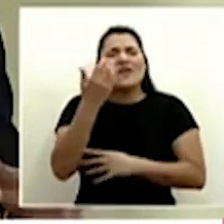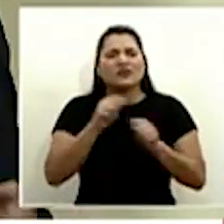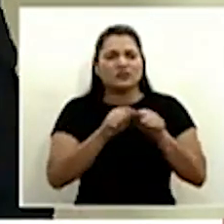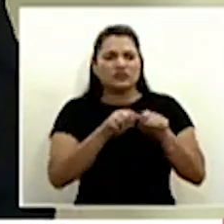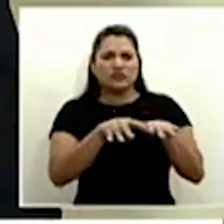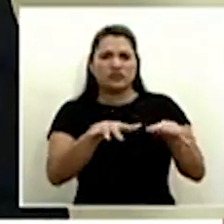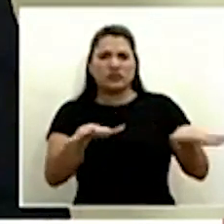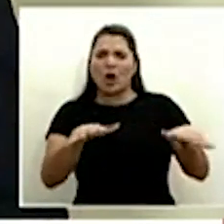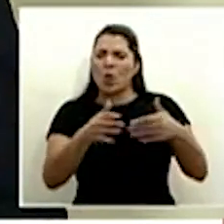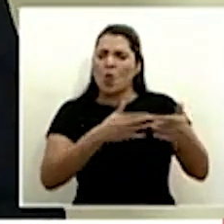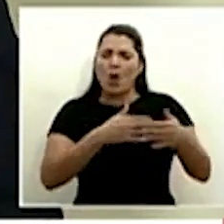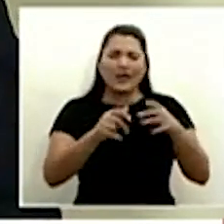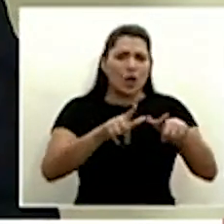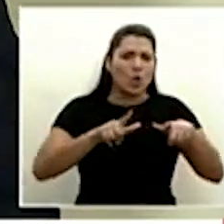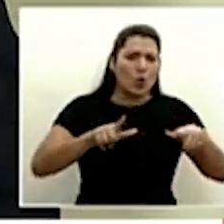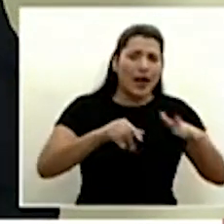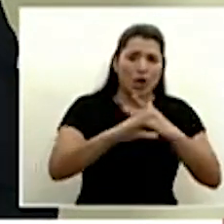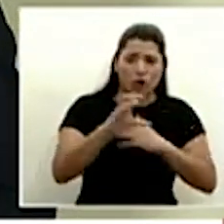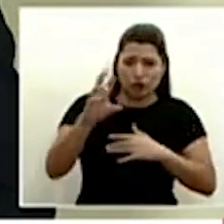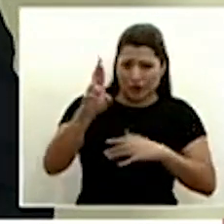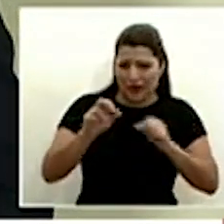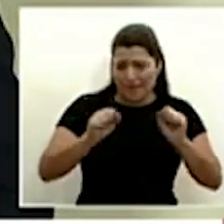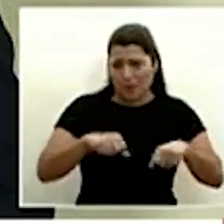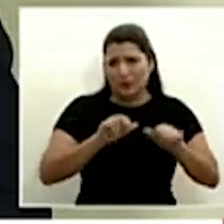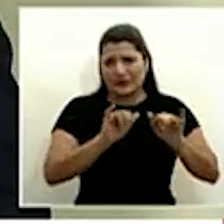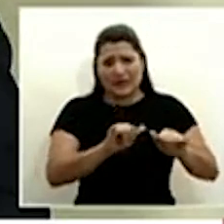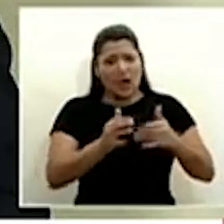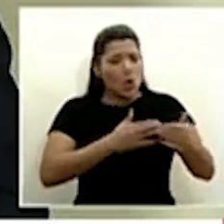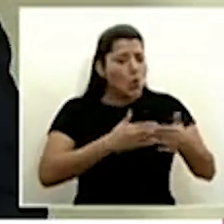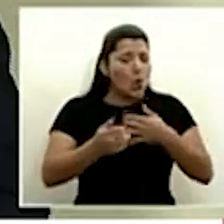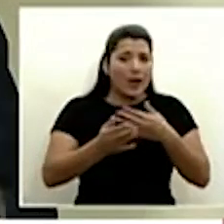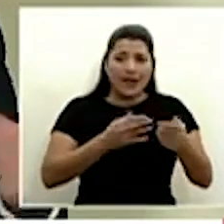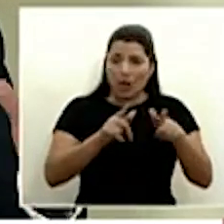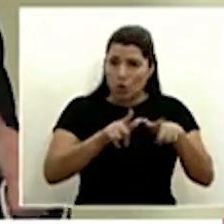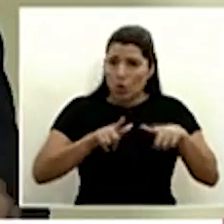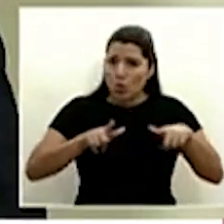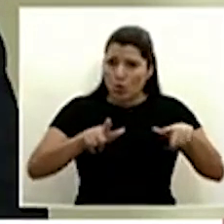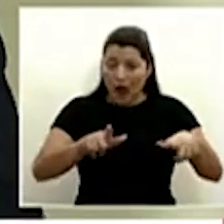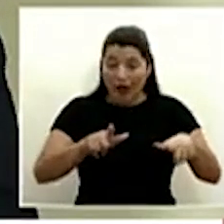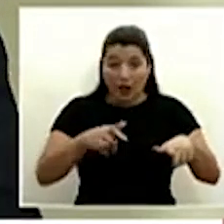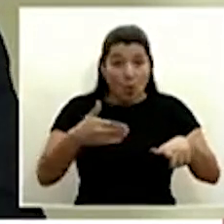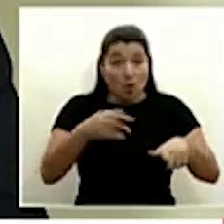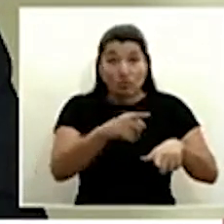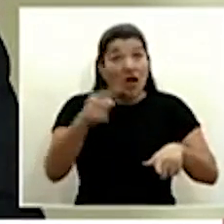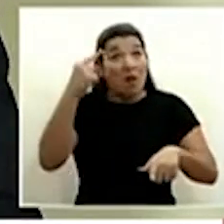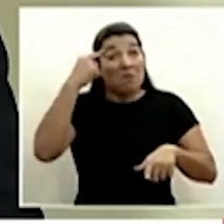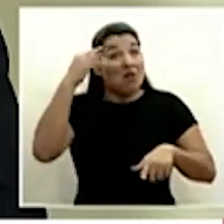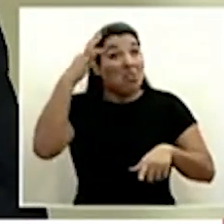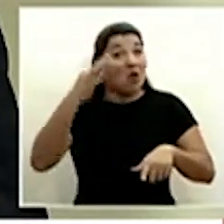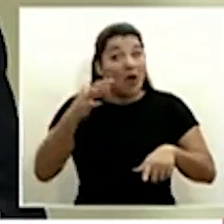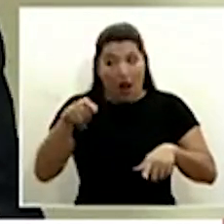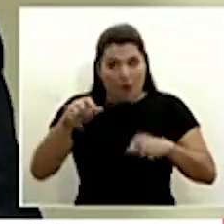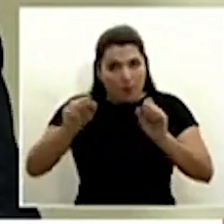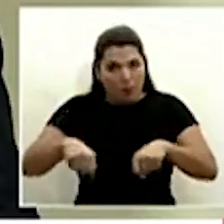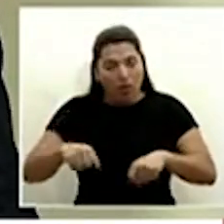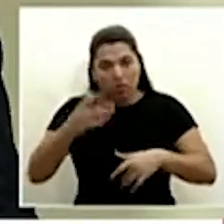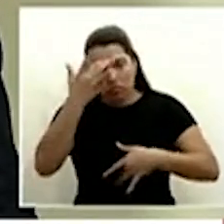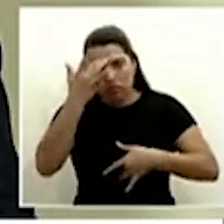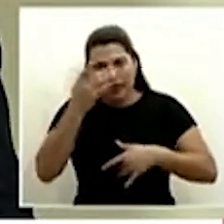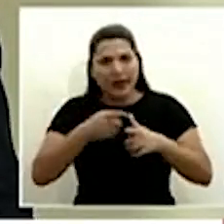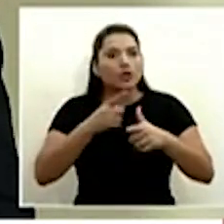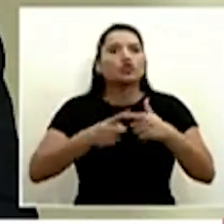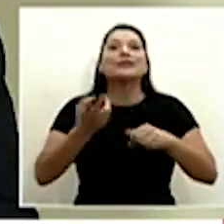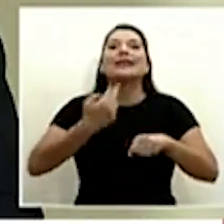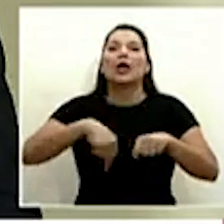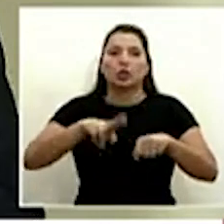en cualquier parte del territorio nacional en cualquier lugar donde ustedes eventualmente menos lo piensen ahí pueden haber transmisiones y es natural que existan